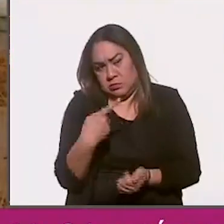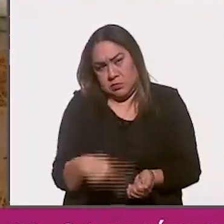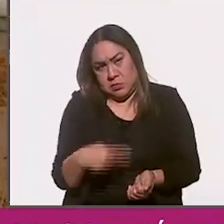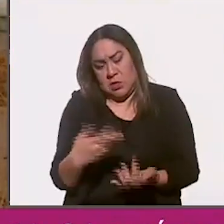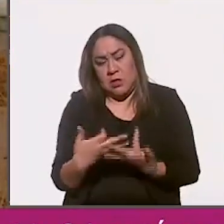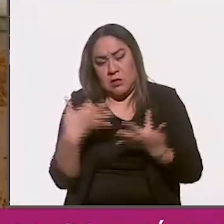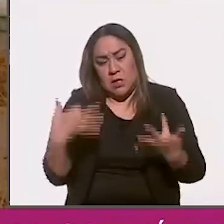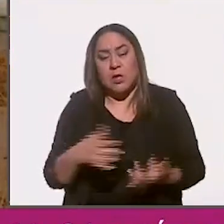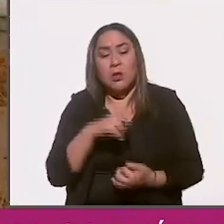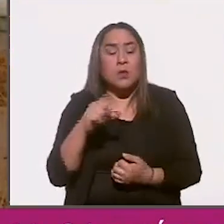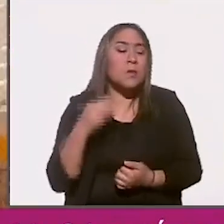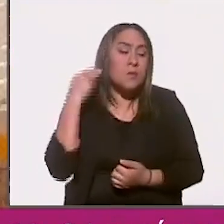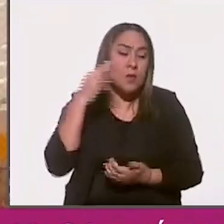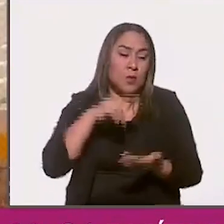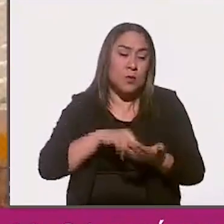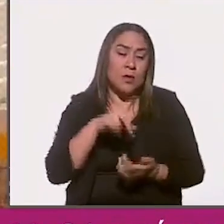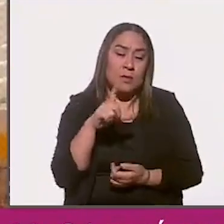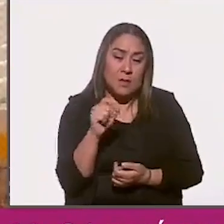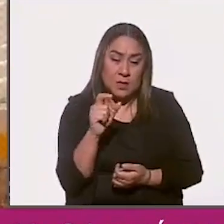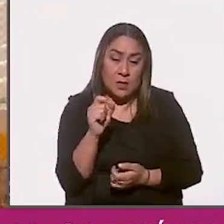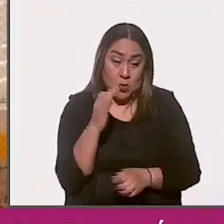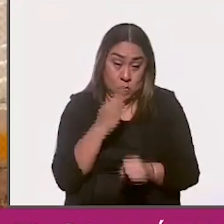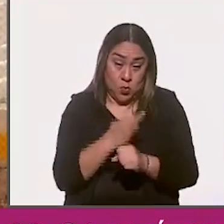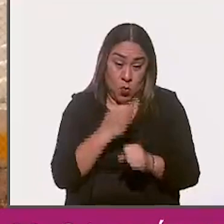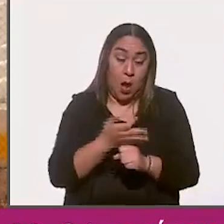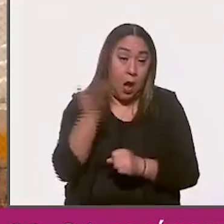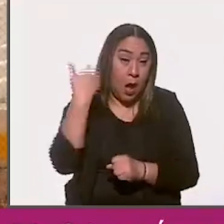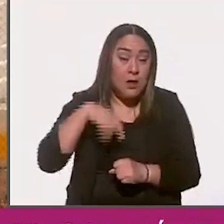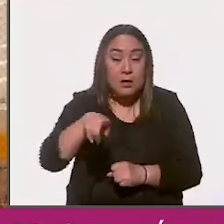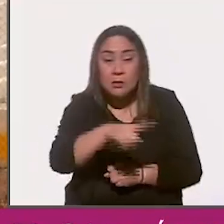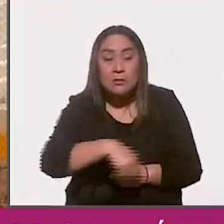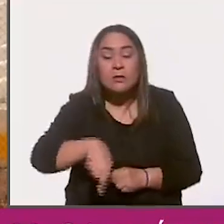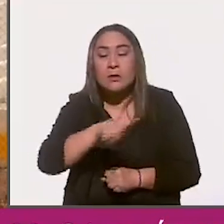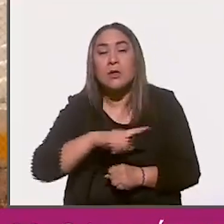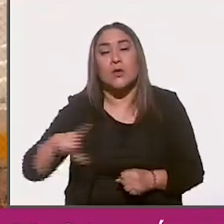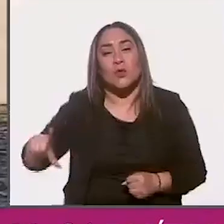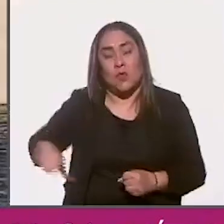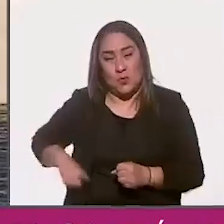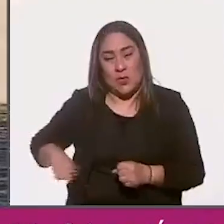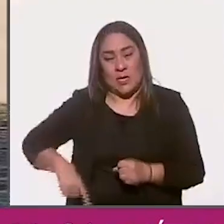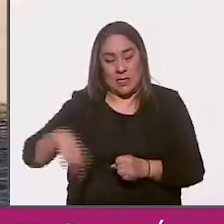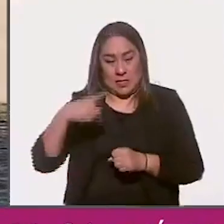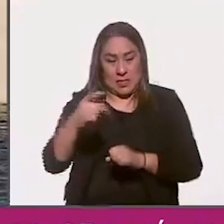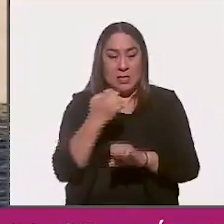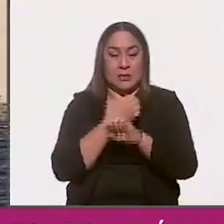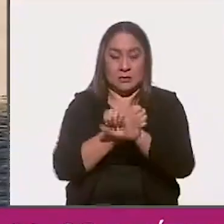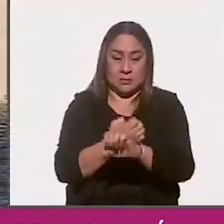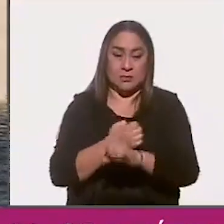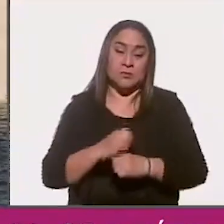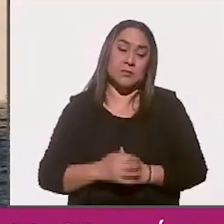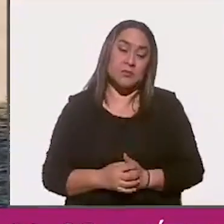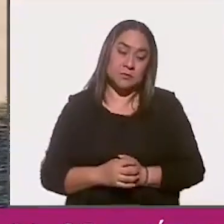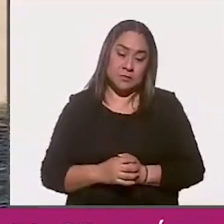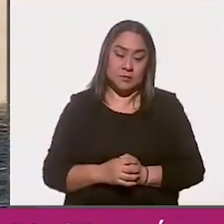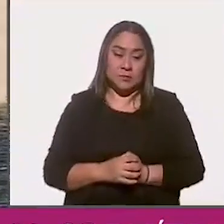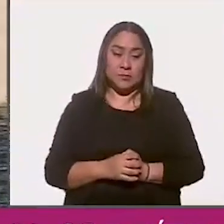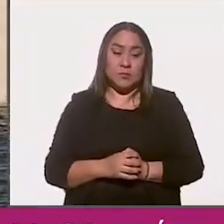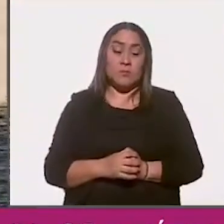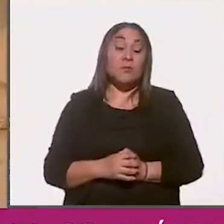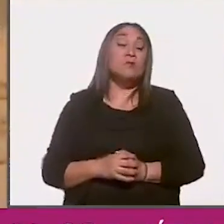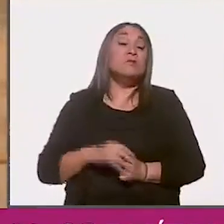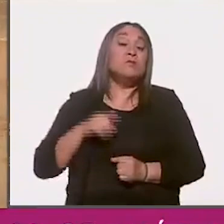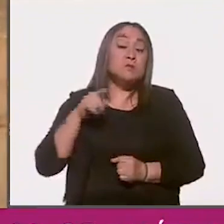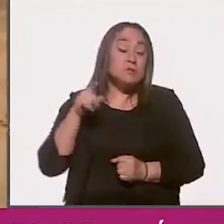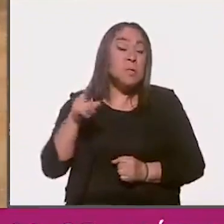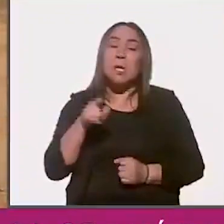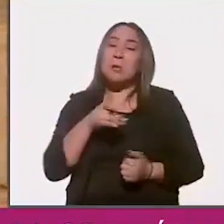En marzo de 2020, de hecho aquí se encontraba el gobierno del Estado, que fue el que prácticamente